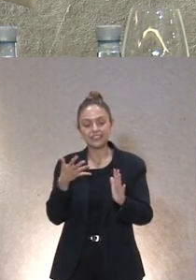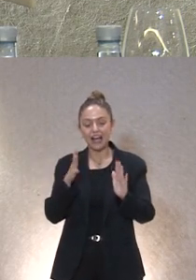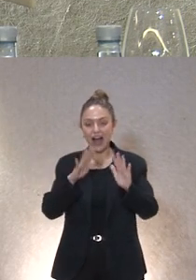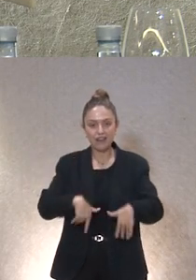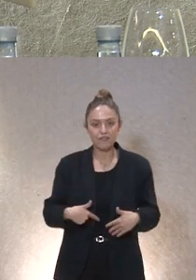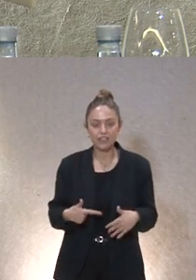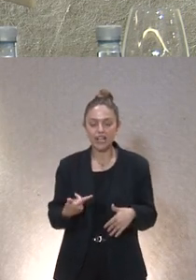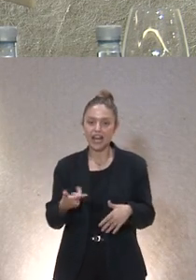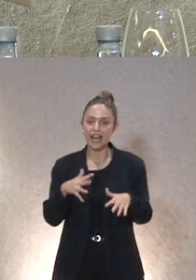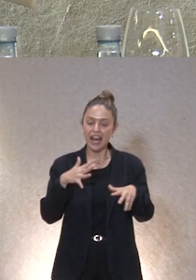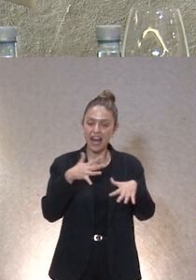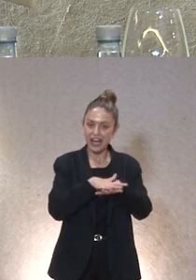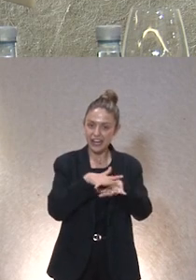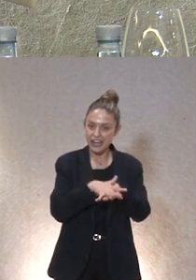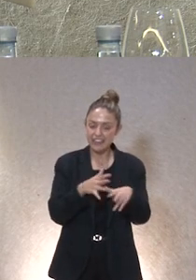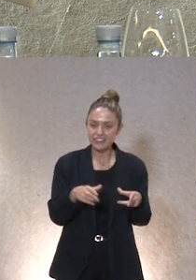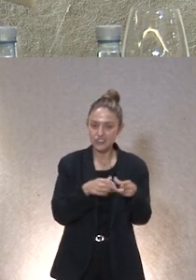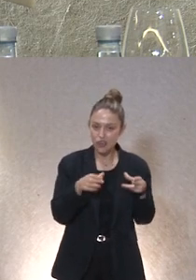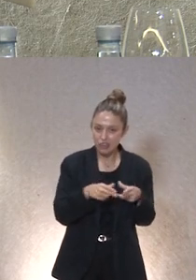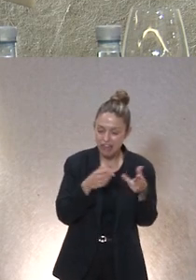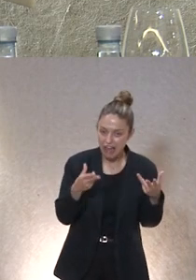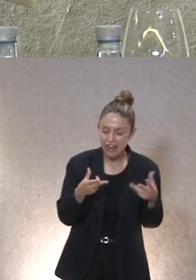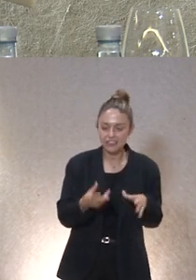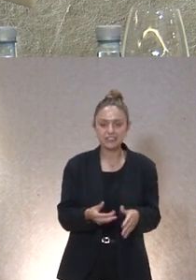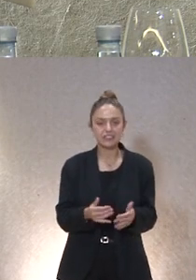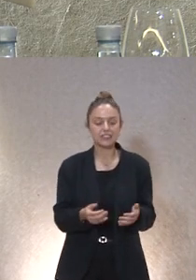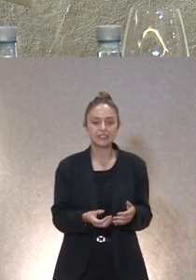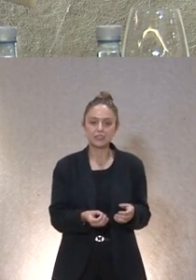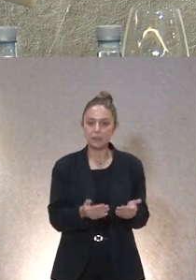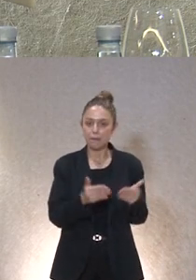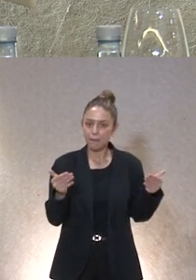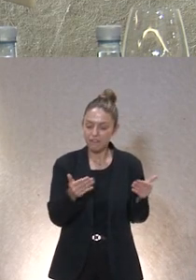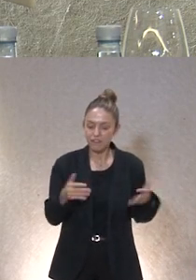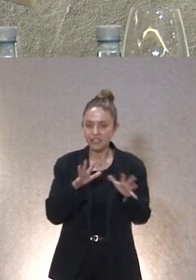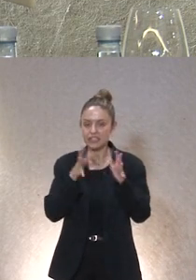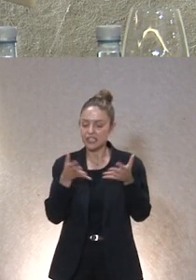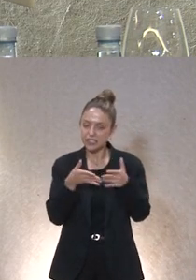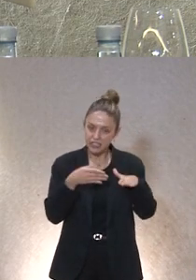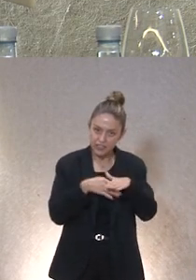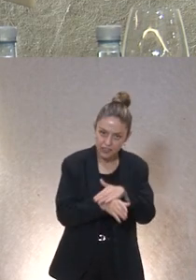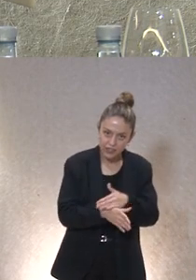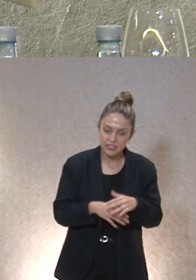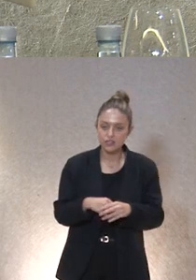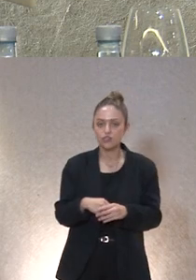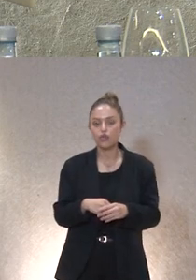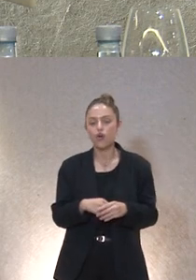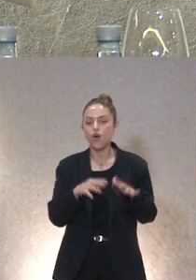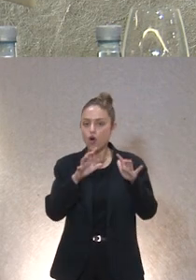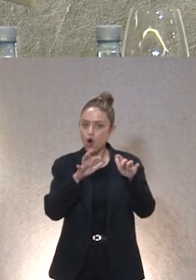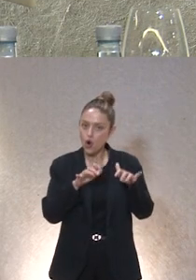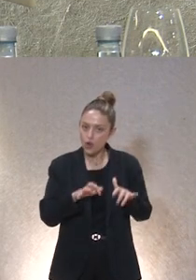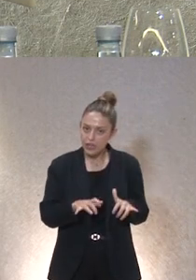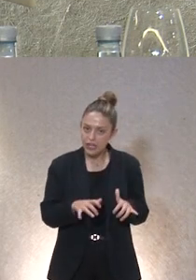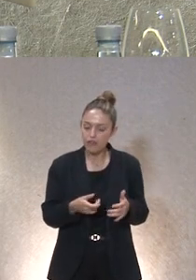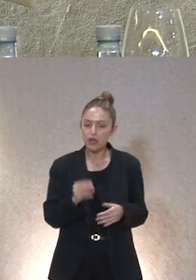acceso a redes perfiles en redes sociales tener internet que te pidan un ordenador y luego le